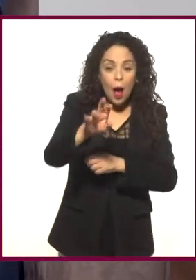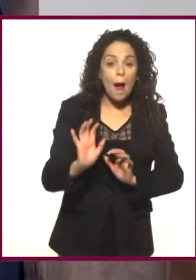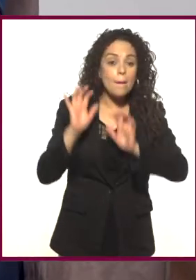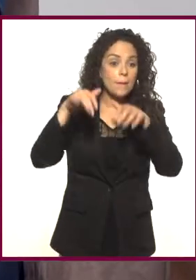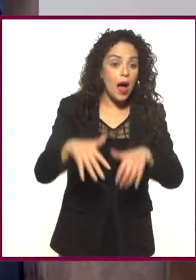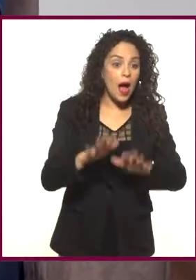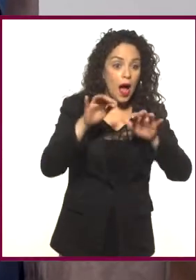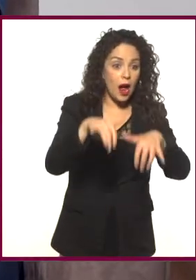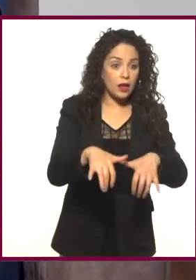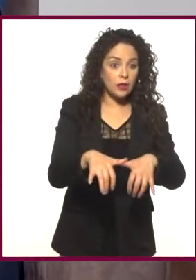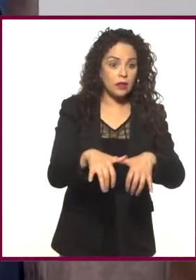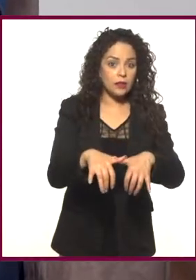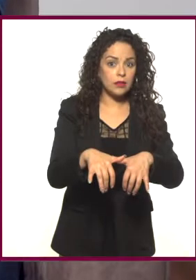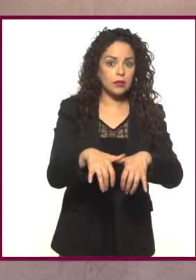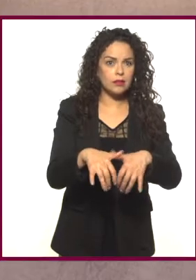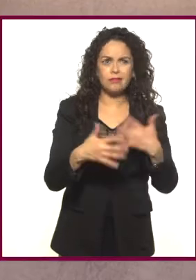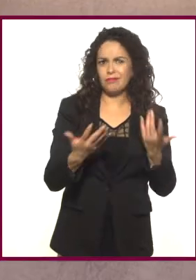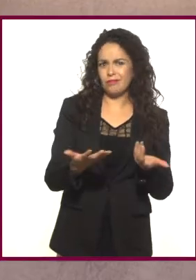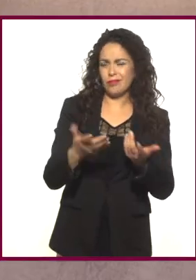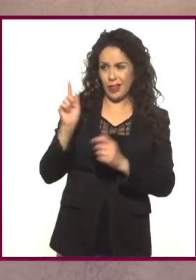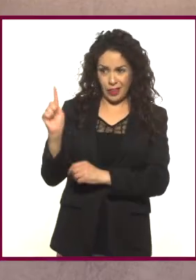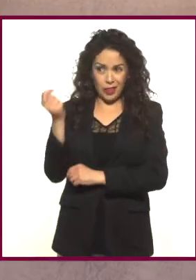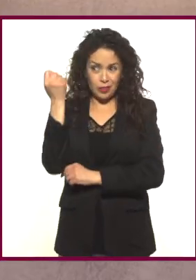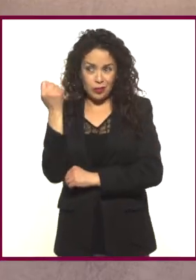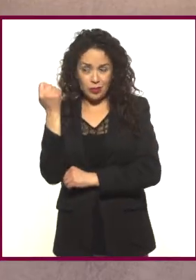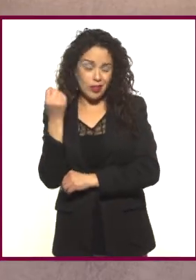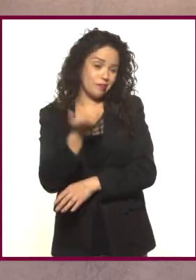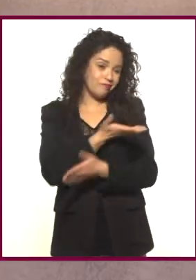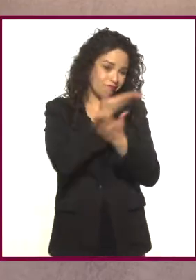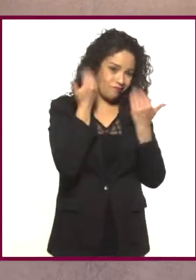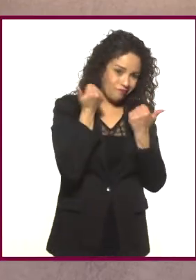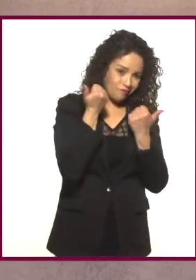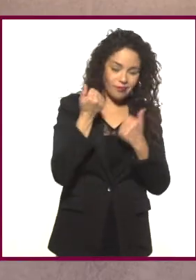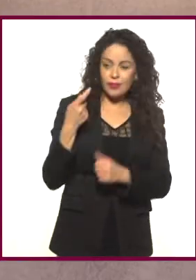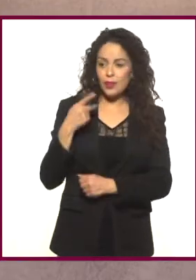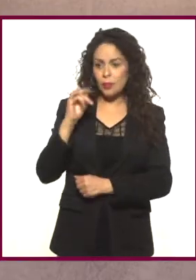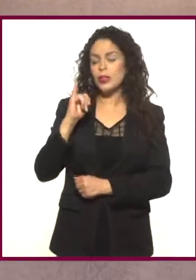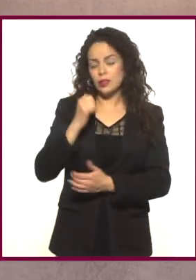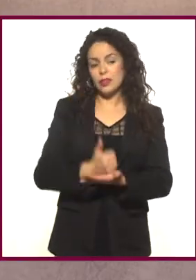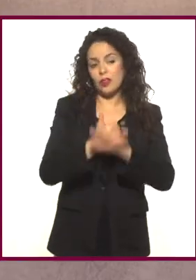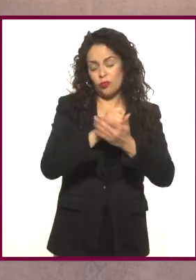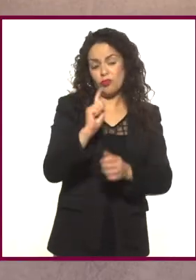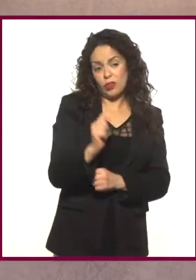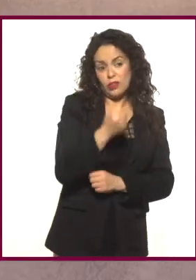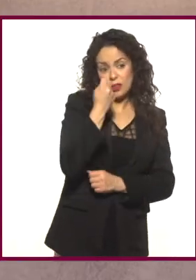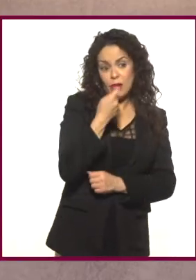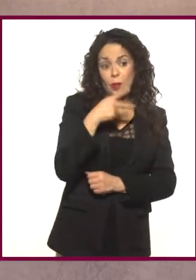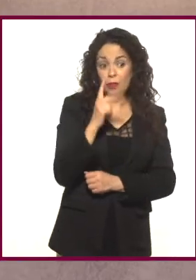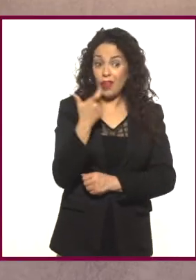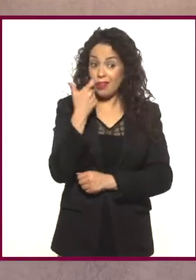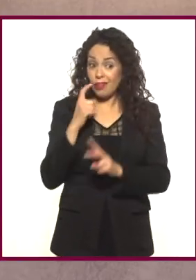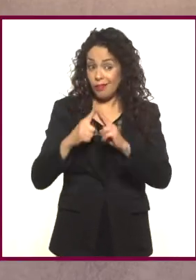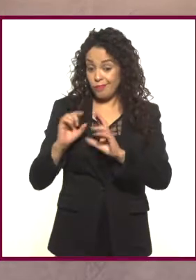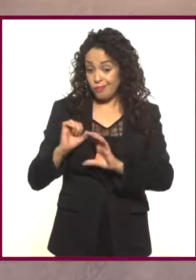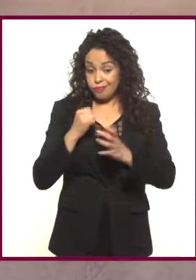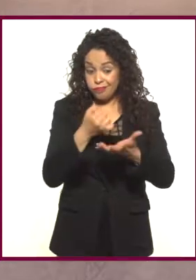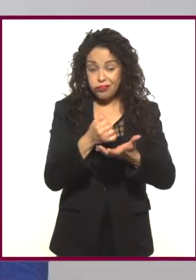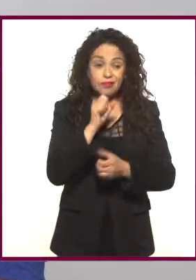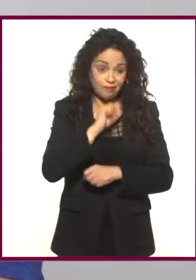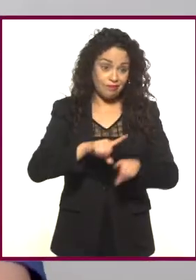¿Entonces es la tecnología? No sé. Vamos, claro que la tecnología influye, pero también el presupuesto.